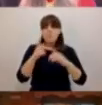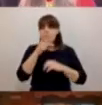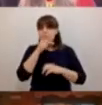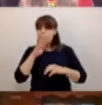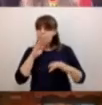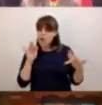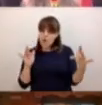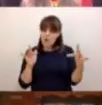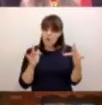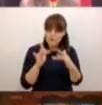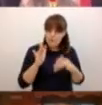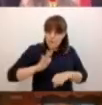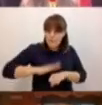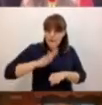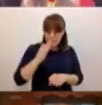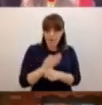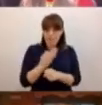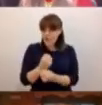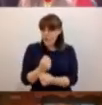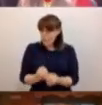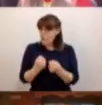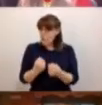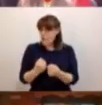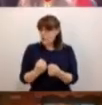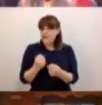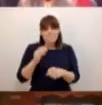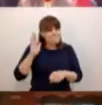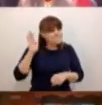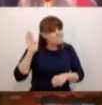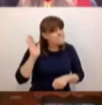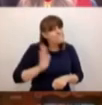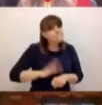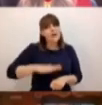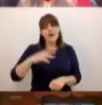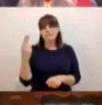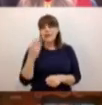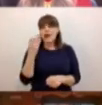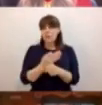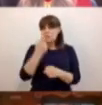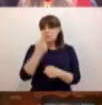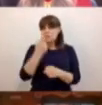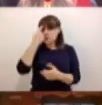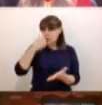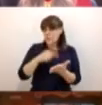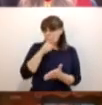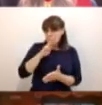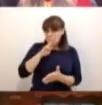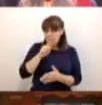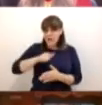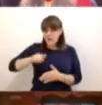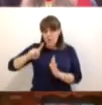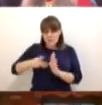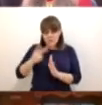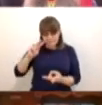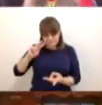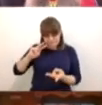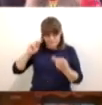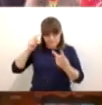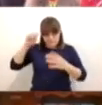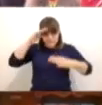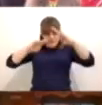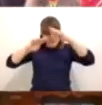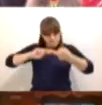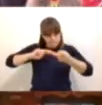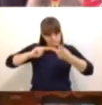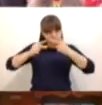afianzar y tenemos que fortalecer. Hoy creo que los padres de familia han revalorizado la labor de los maestros al